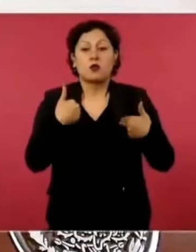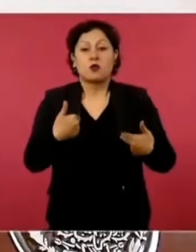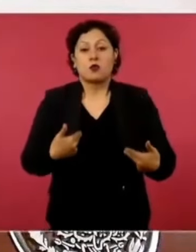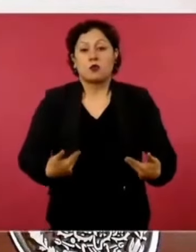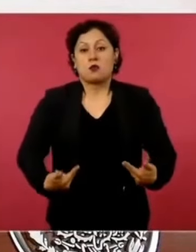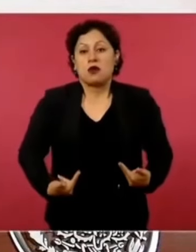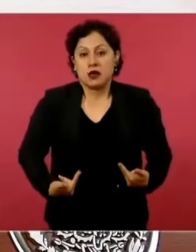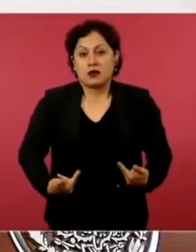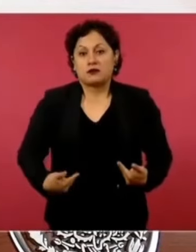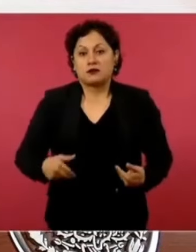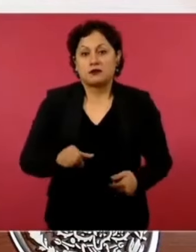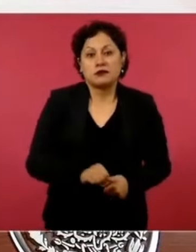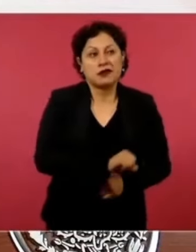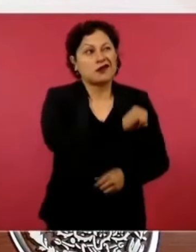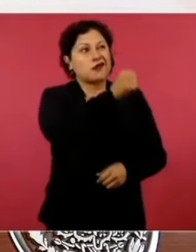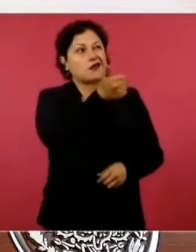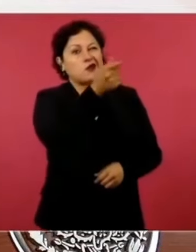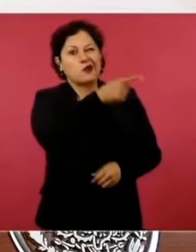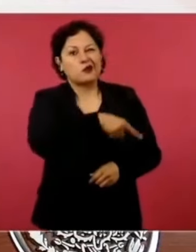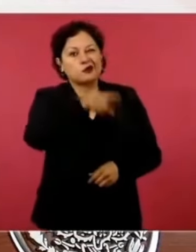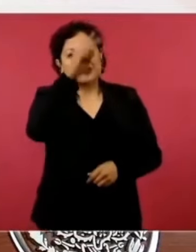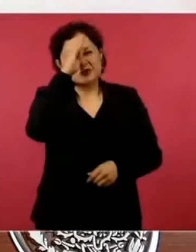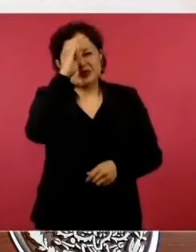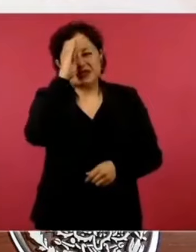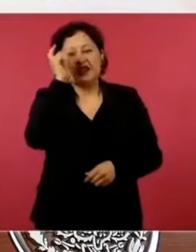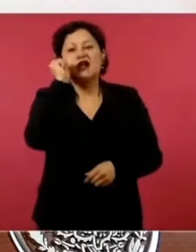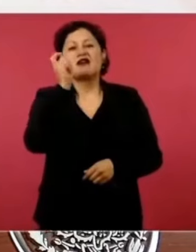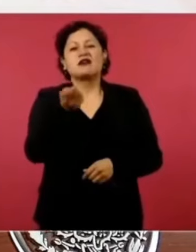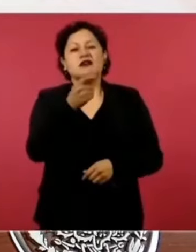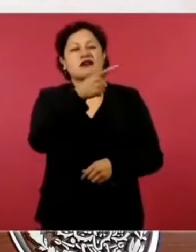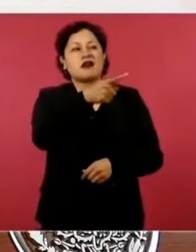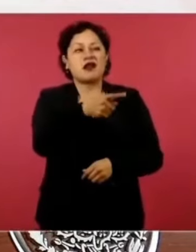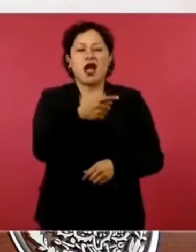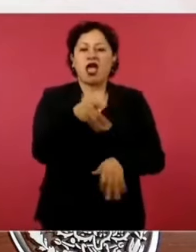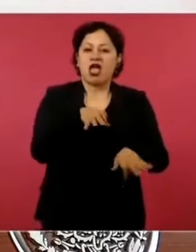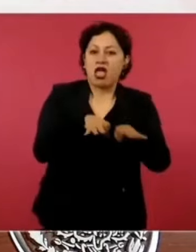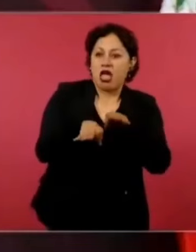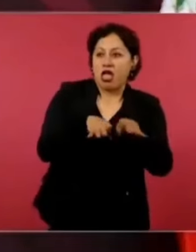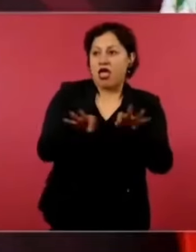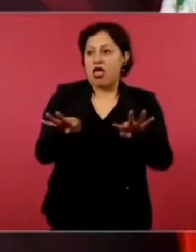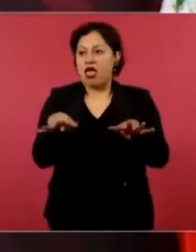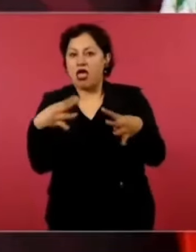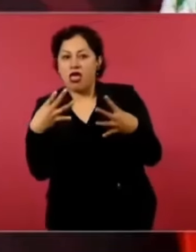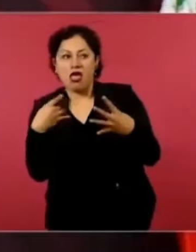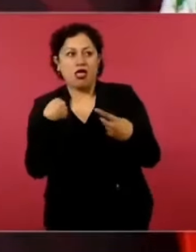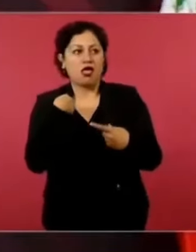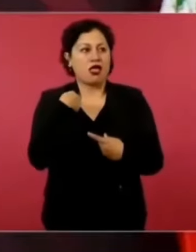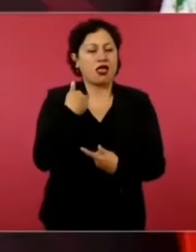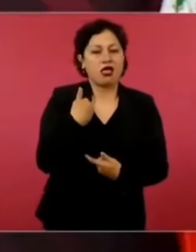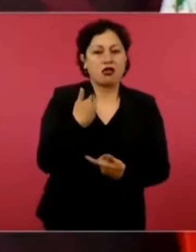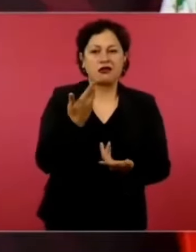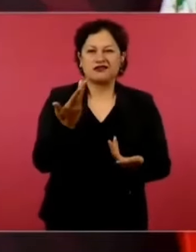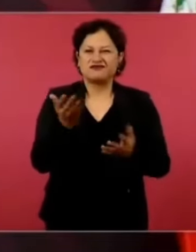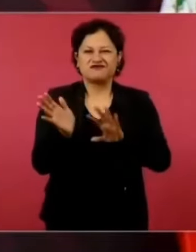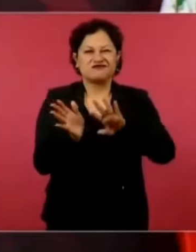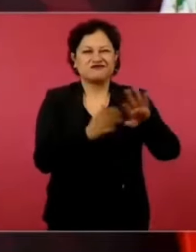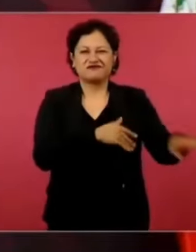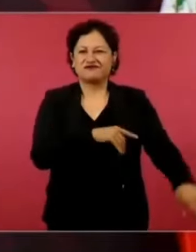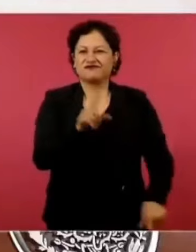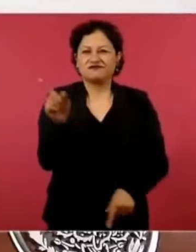piensa. Es tan limpia la política que ni los más sucios políticos